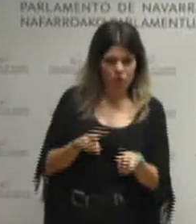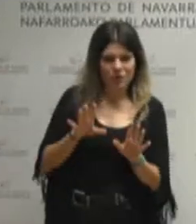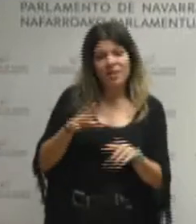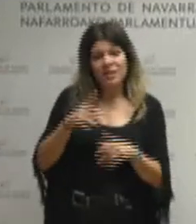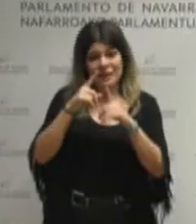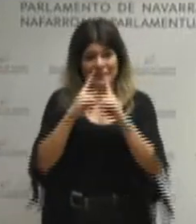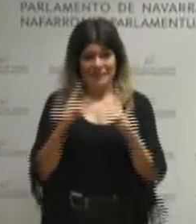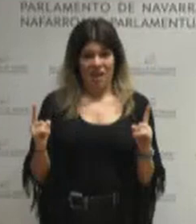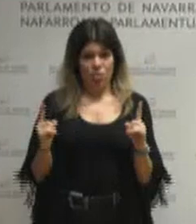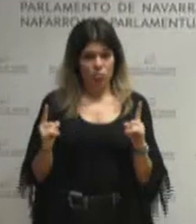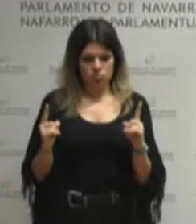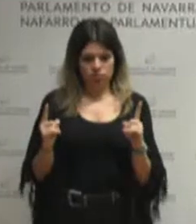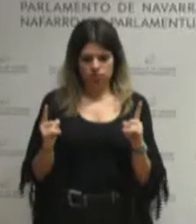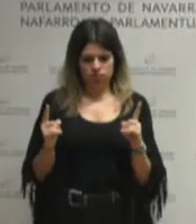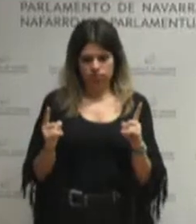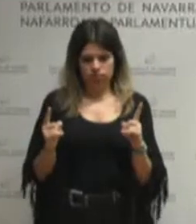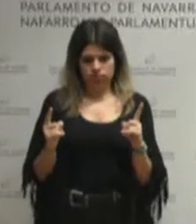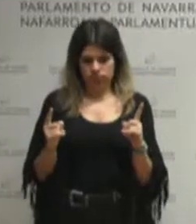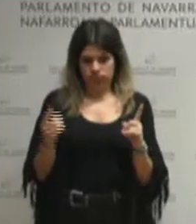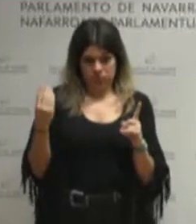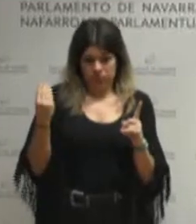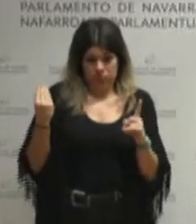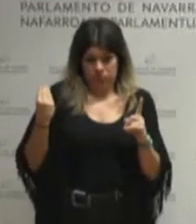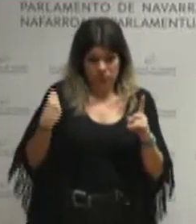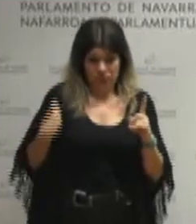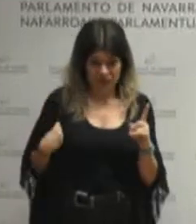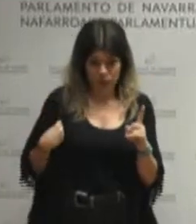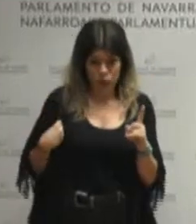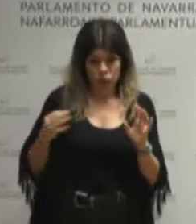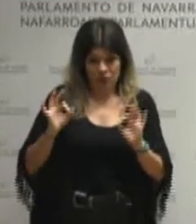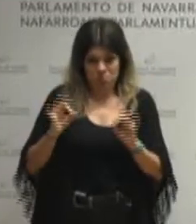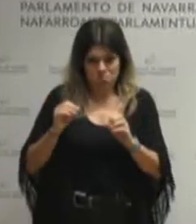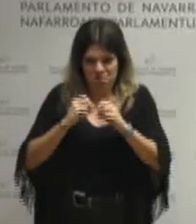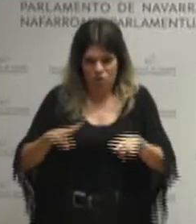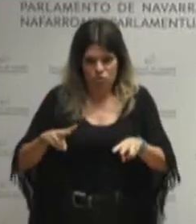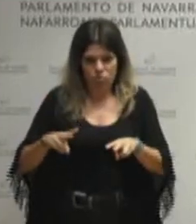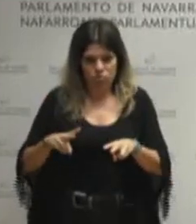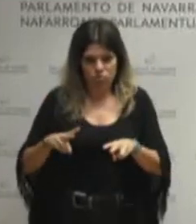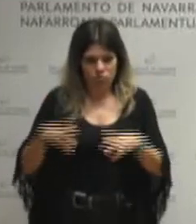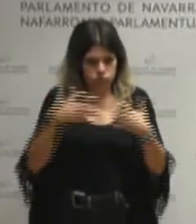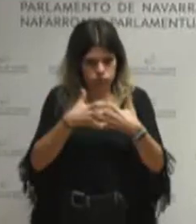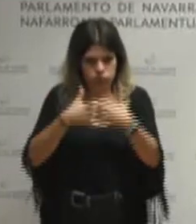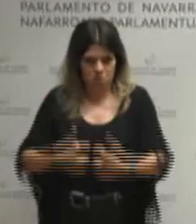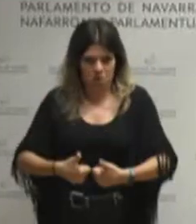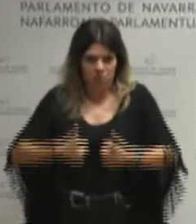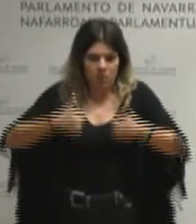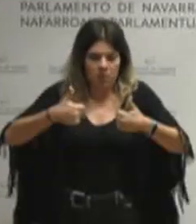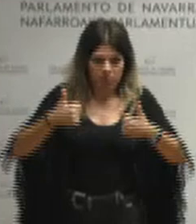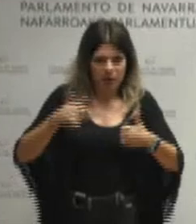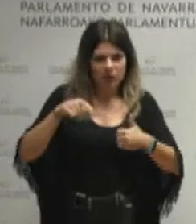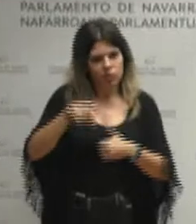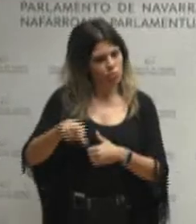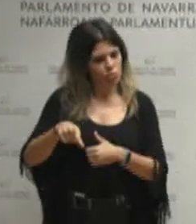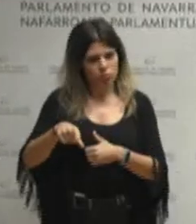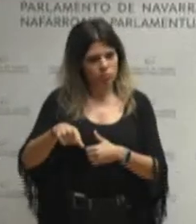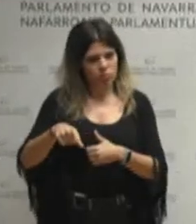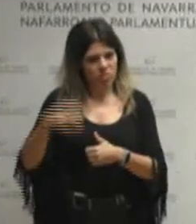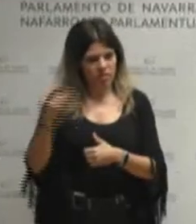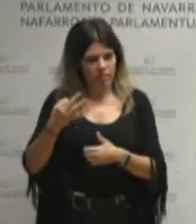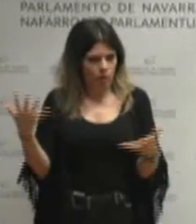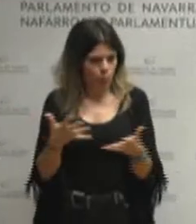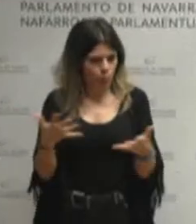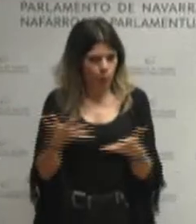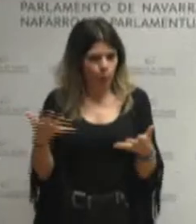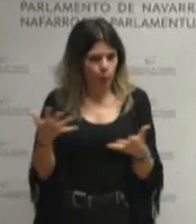vamos en esa dirección sino que además van al alza y creo que es una cuestión también de primer orden y hay que dar